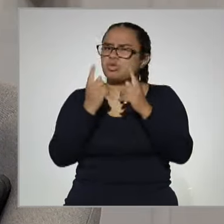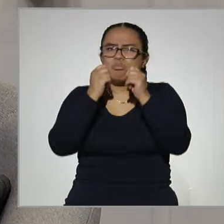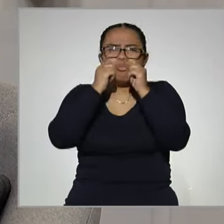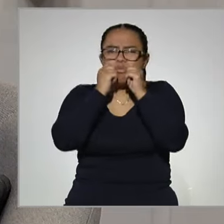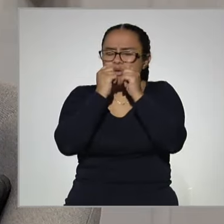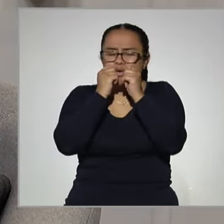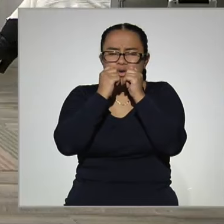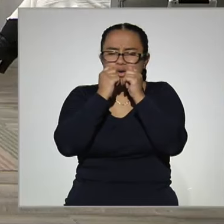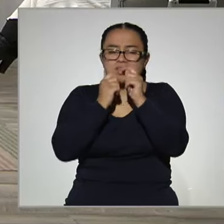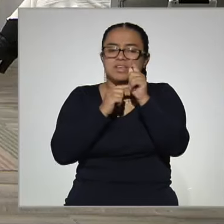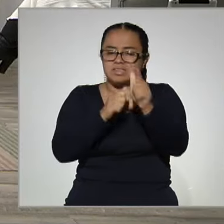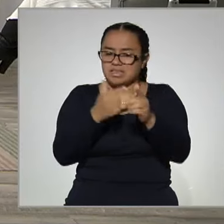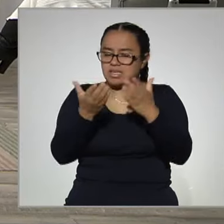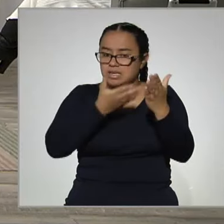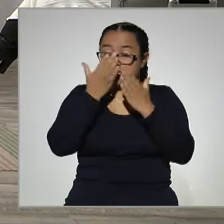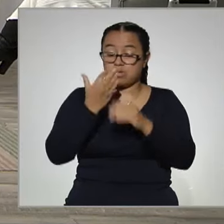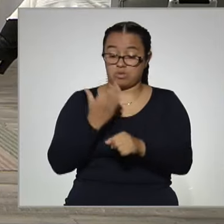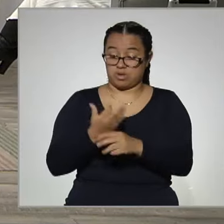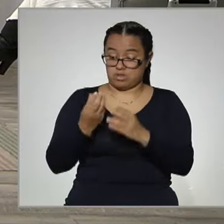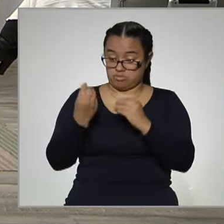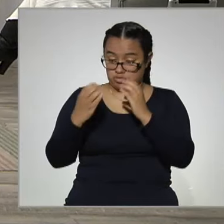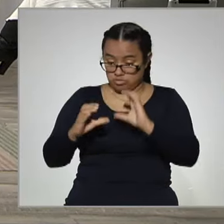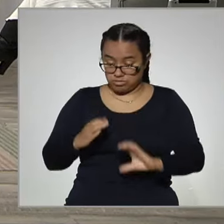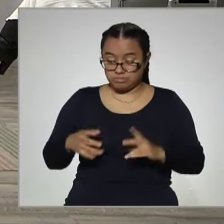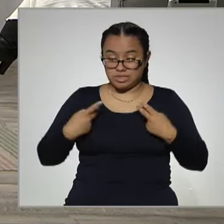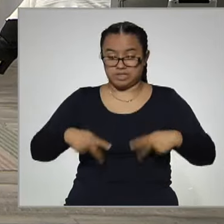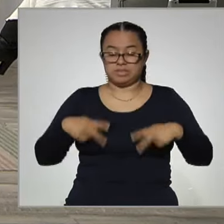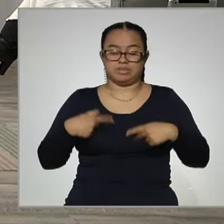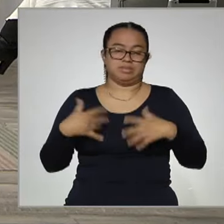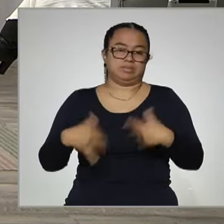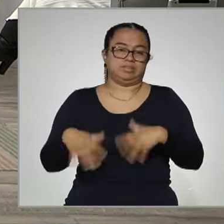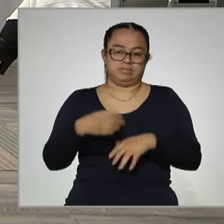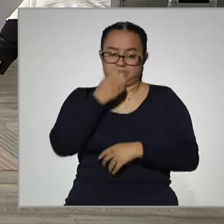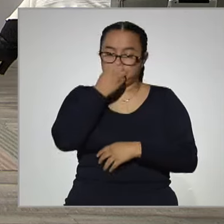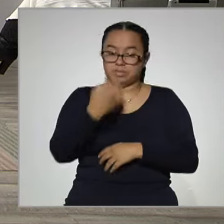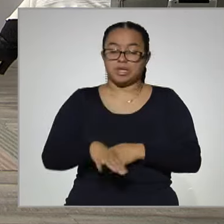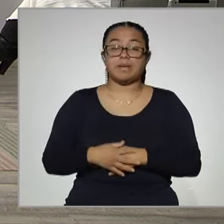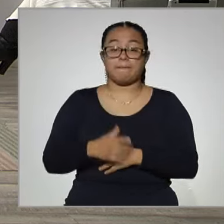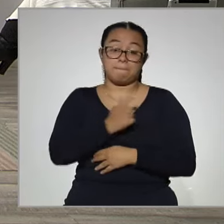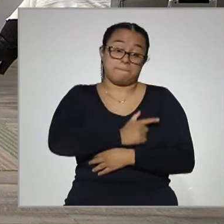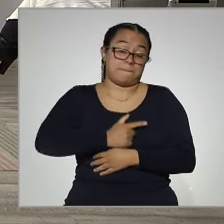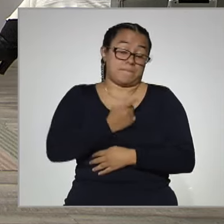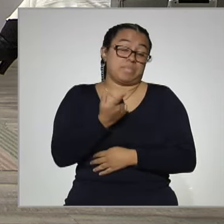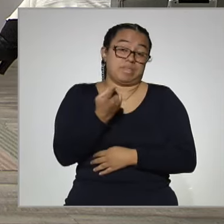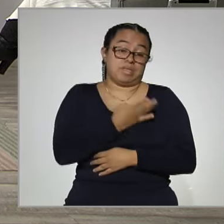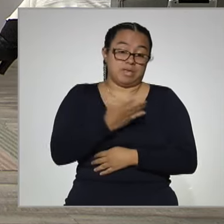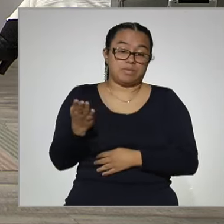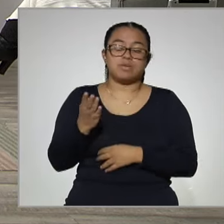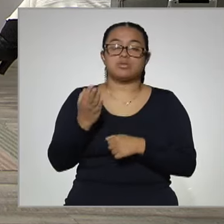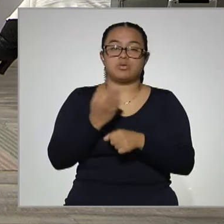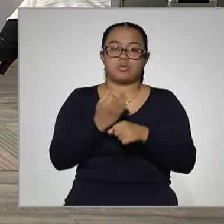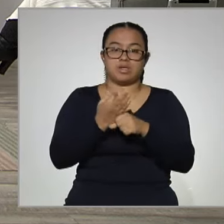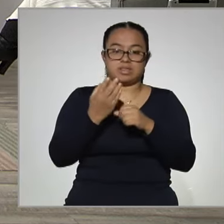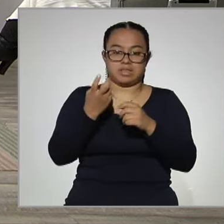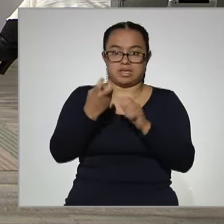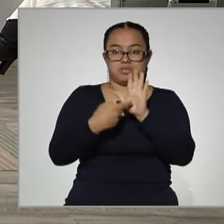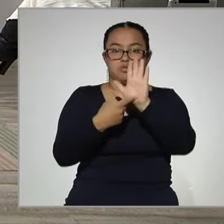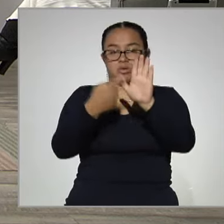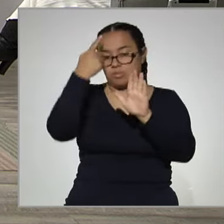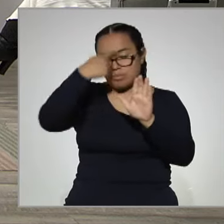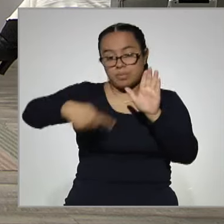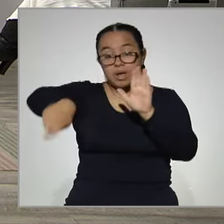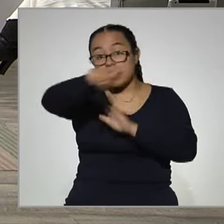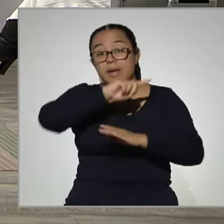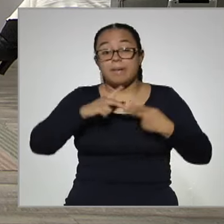Lupita, es que sí, estamos teniendo muy buena participación. Qué bueno, porque nos da gusto, está llegando el mensaje que queremos para que ustedes que nos están